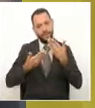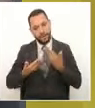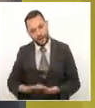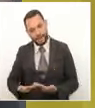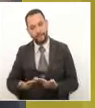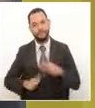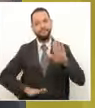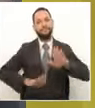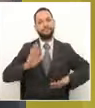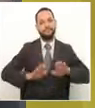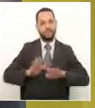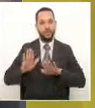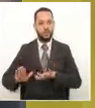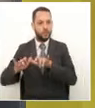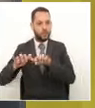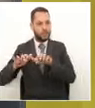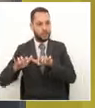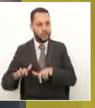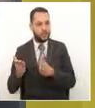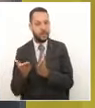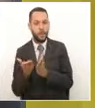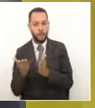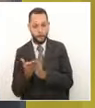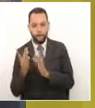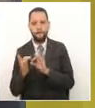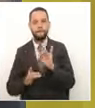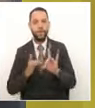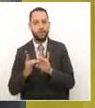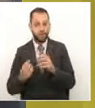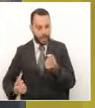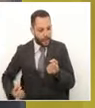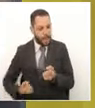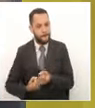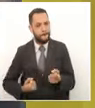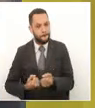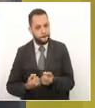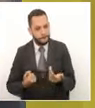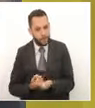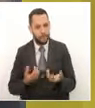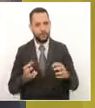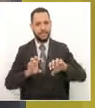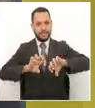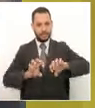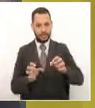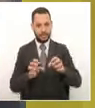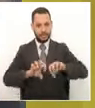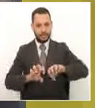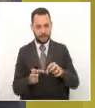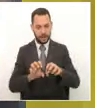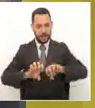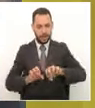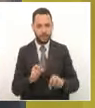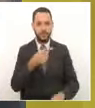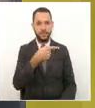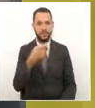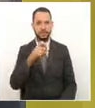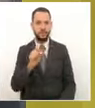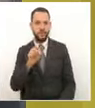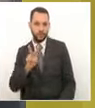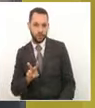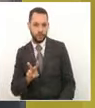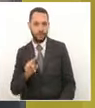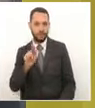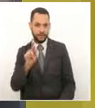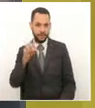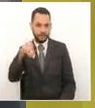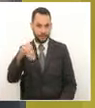de nuestra Secretaría de Educación y al apoyo, por supuesto, de la emisora 100.2 FM, Tu Radio. Le recordamos